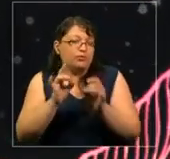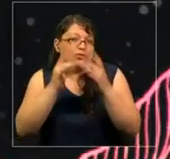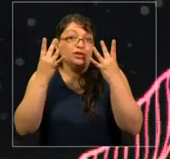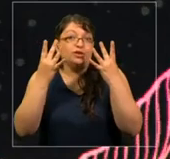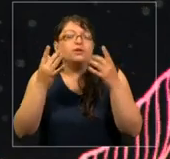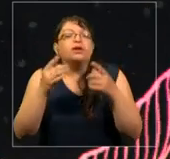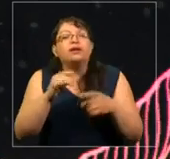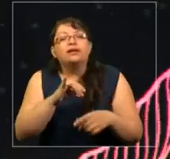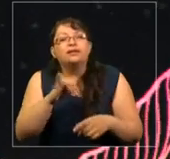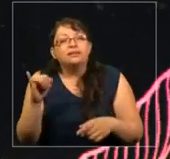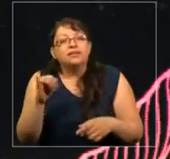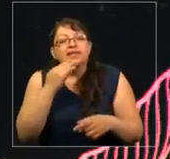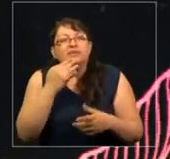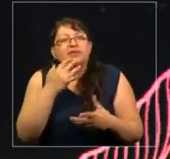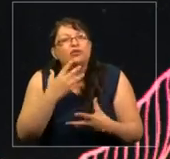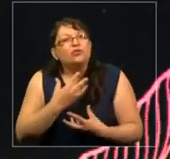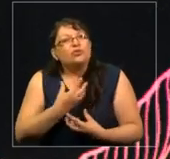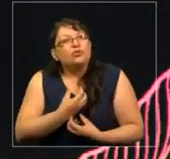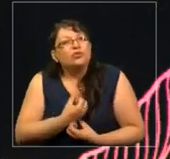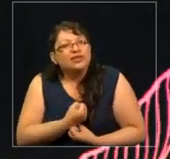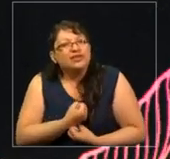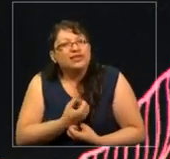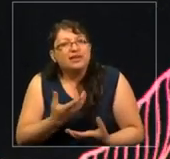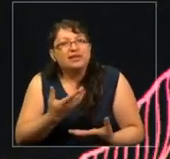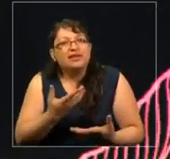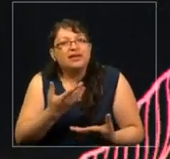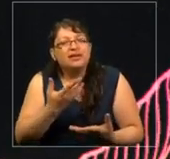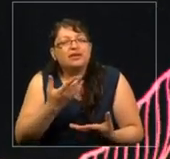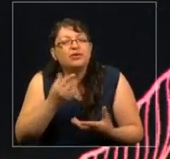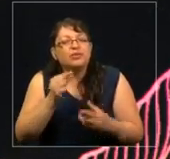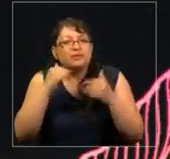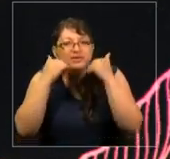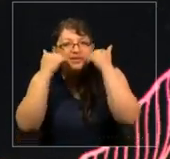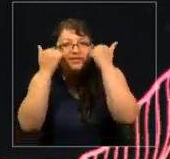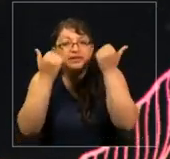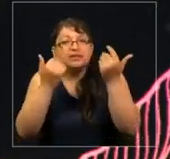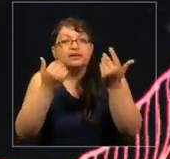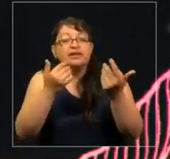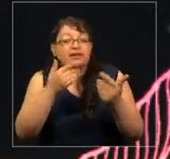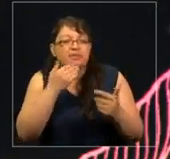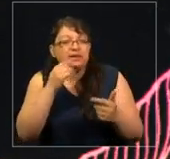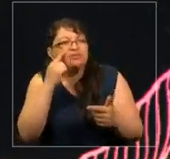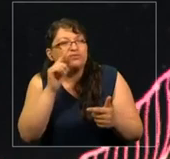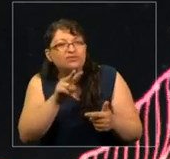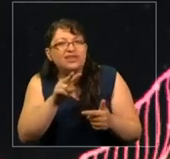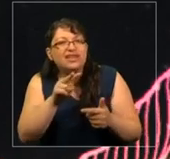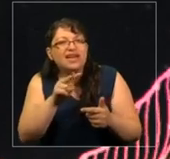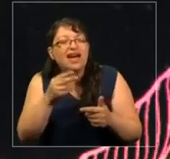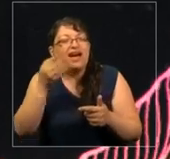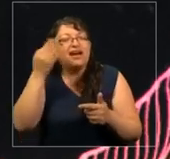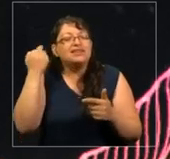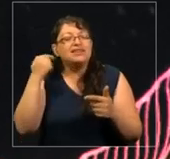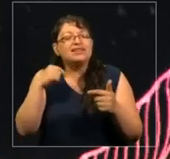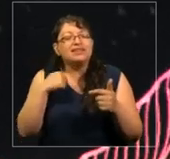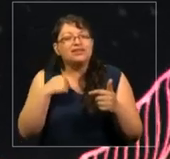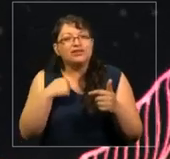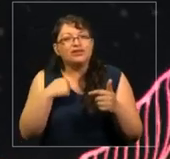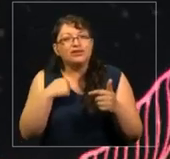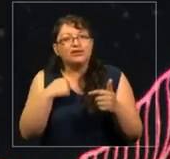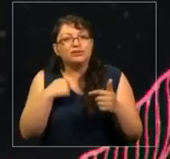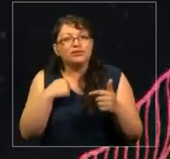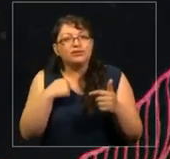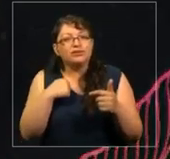luego sobrecogida con vergüenza. Me di cuenta que había estado tan inmersa en la